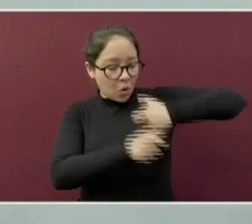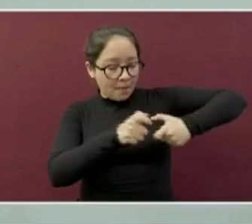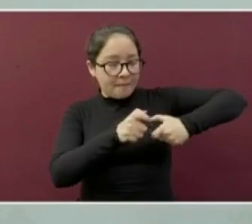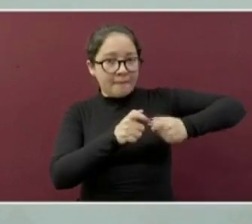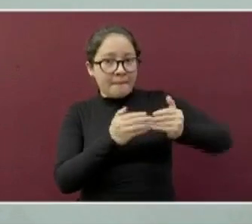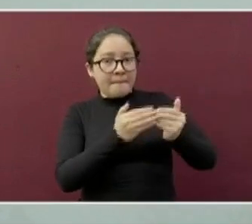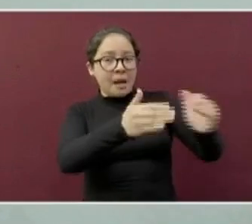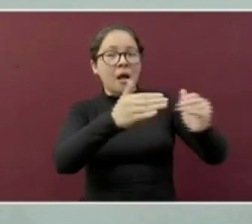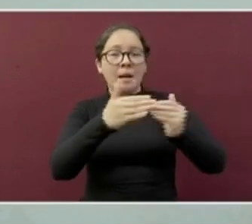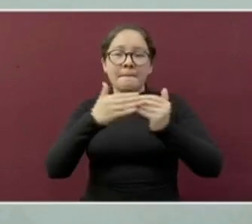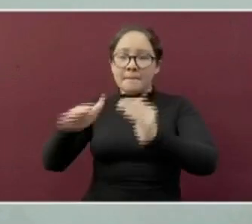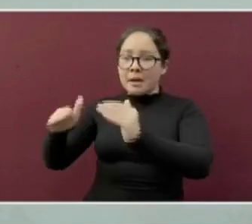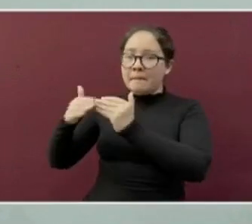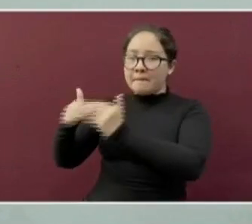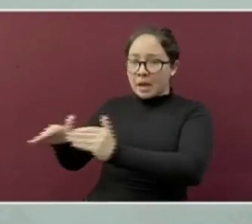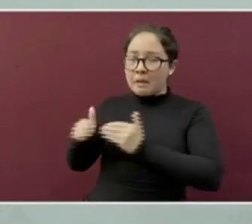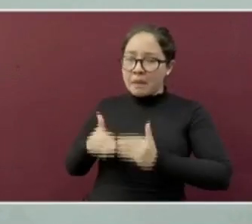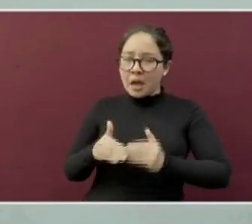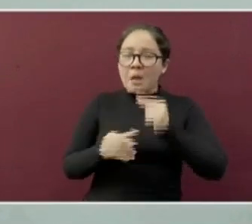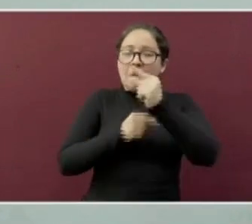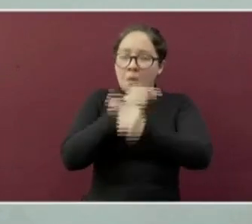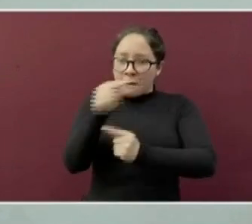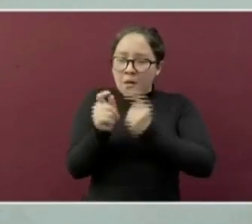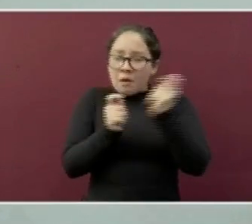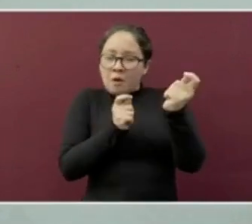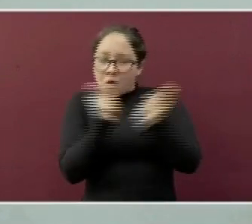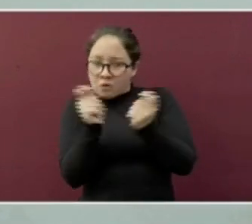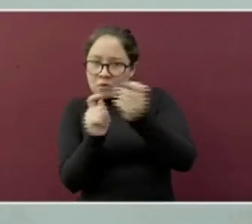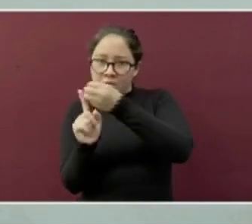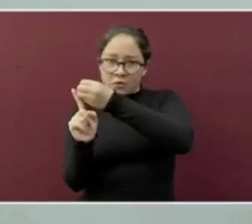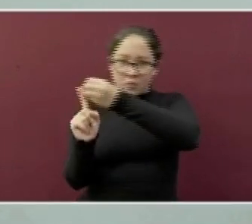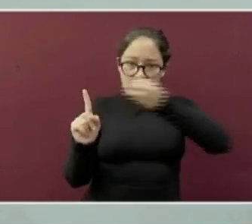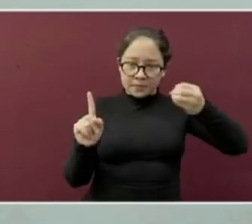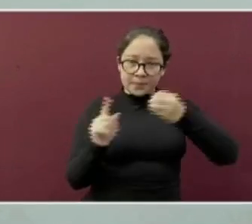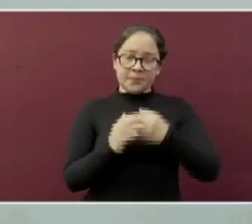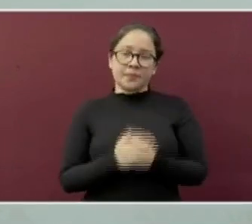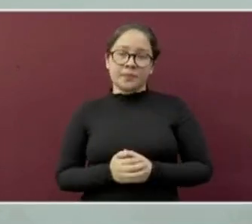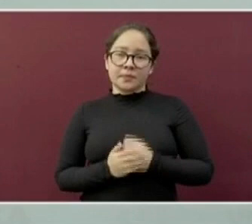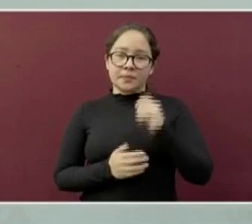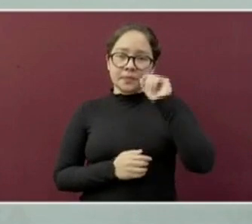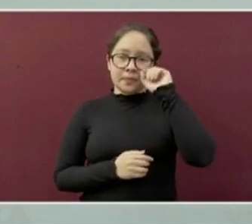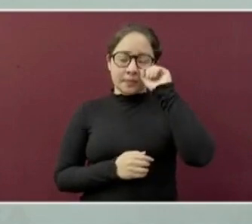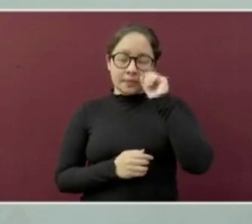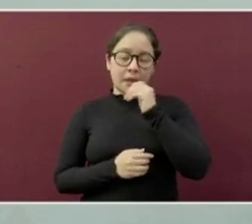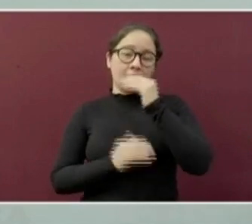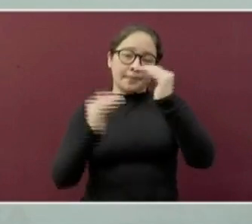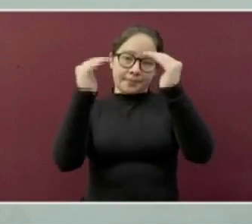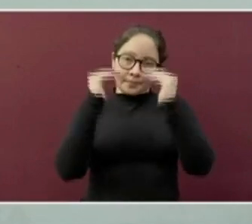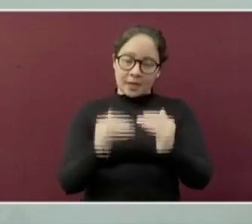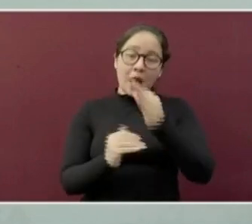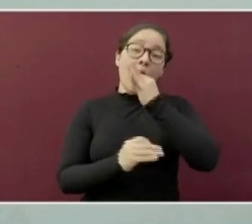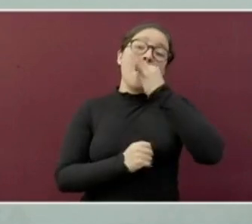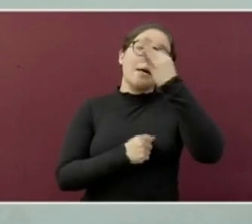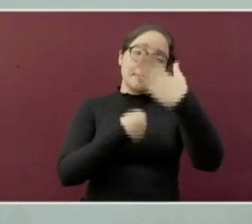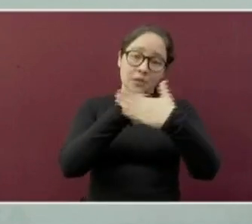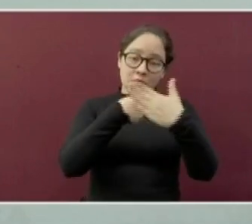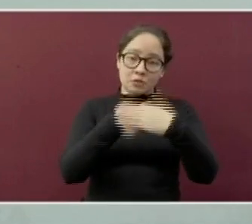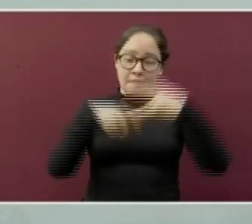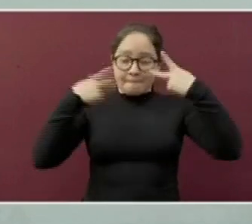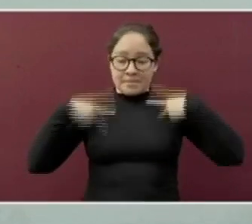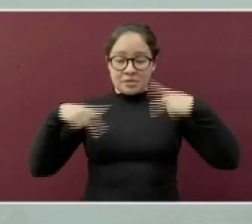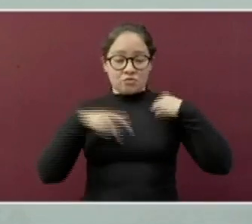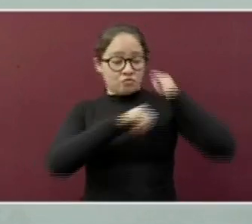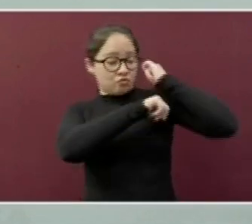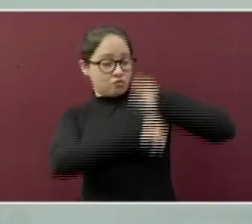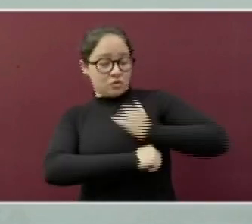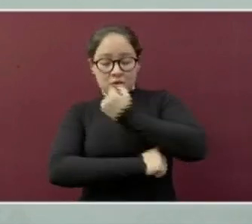de forma segura y ordenada. También les informo que personal de riesgos